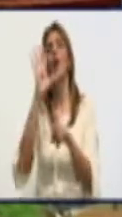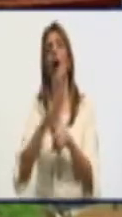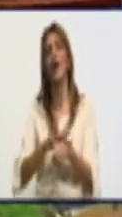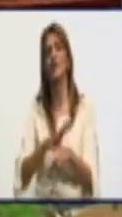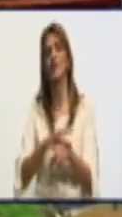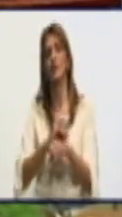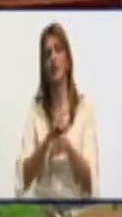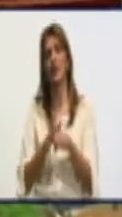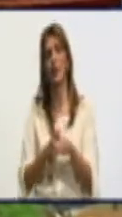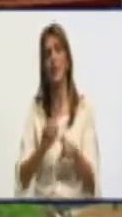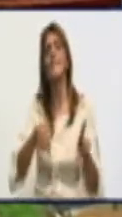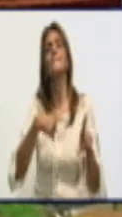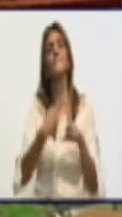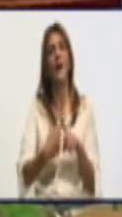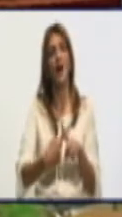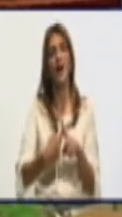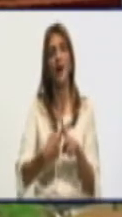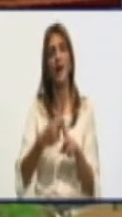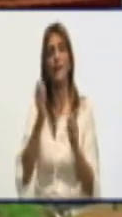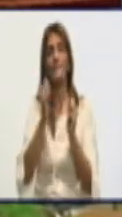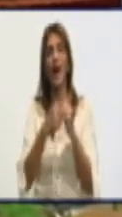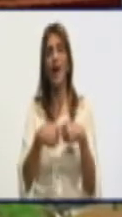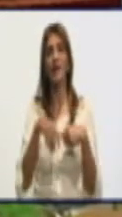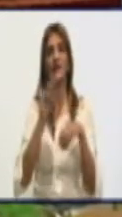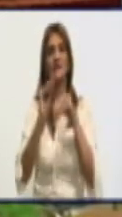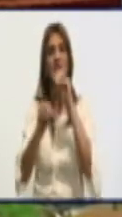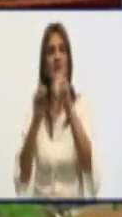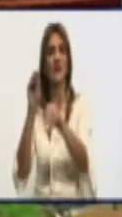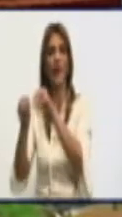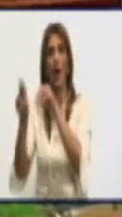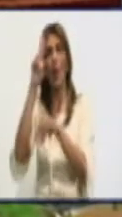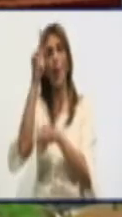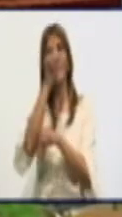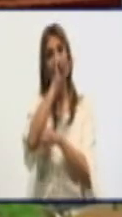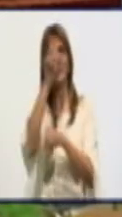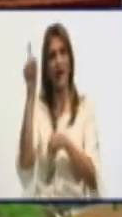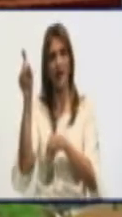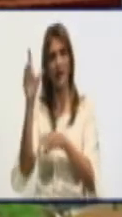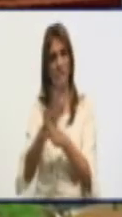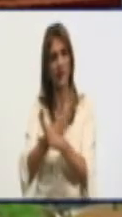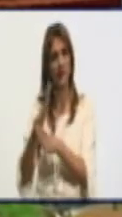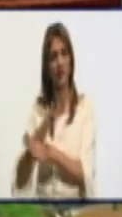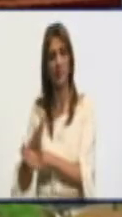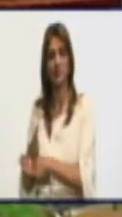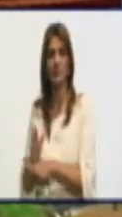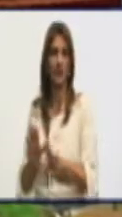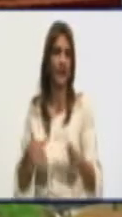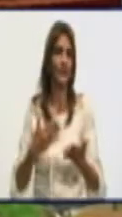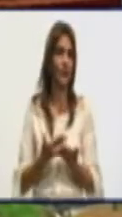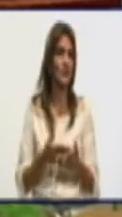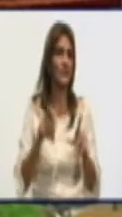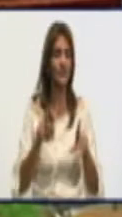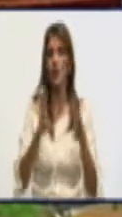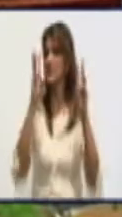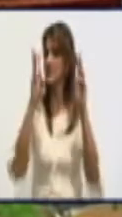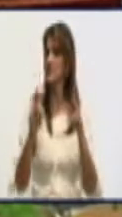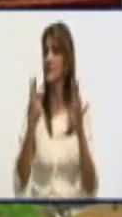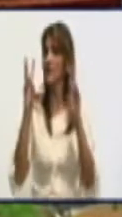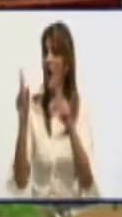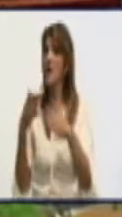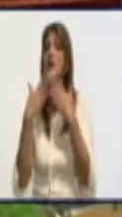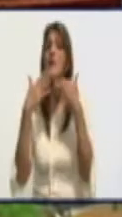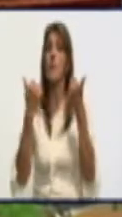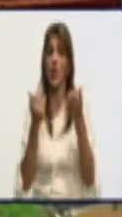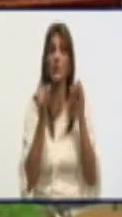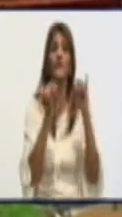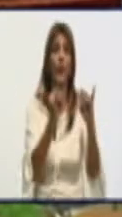el pan que se lleva a los hospitales de manera habitual. Entonces, son cifras que es bueno darlas